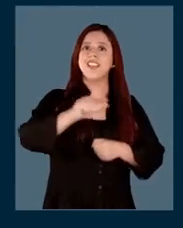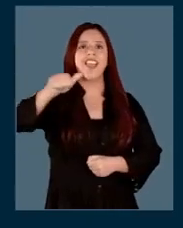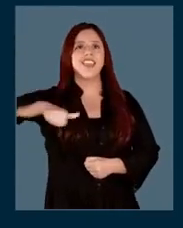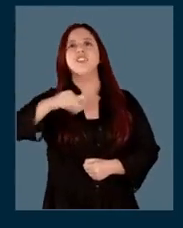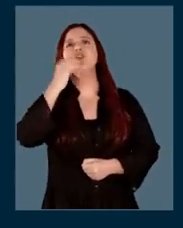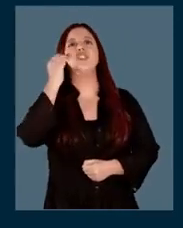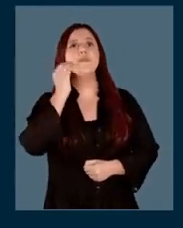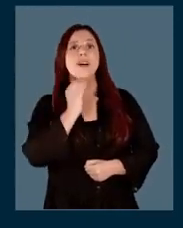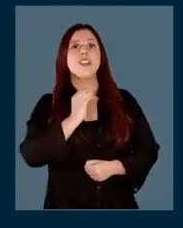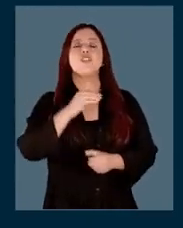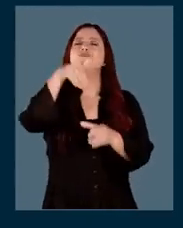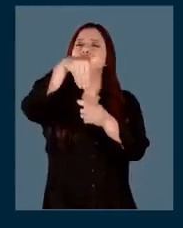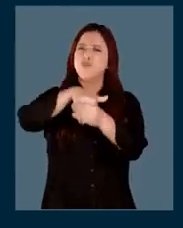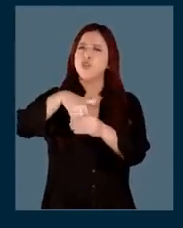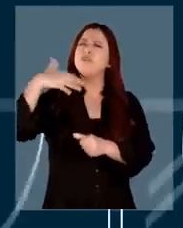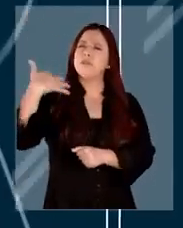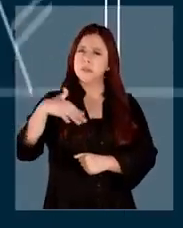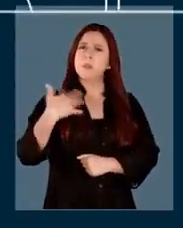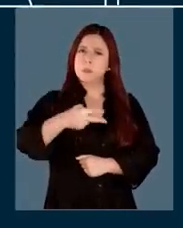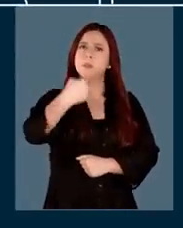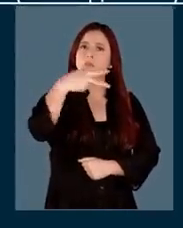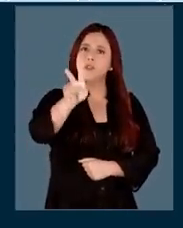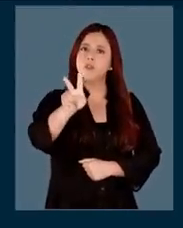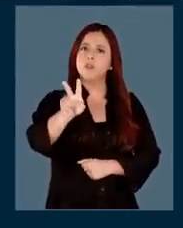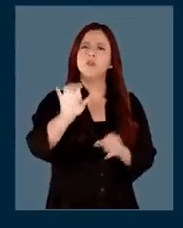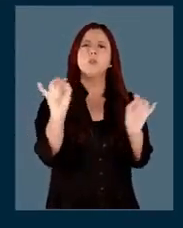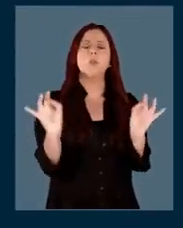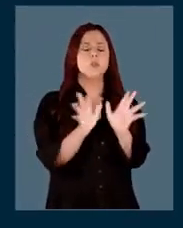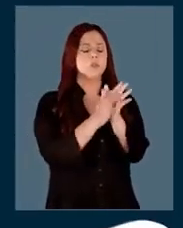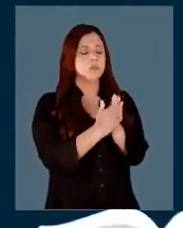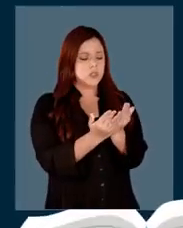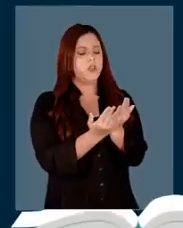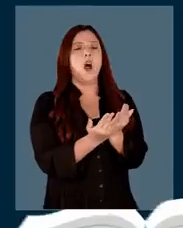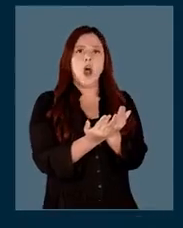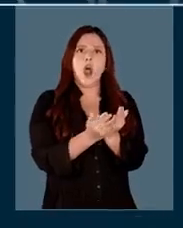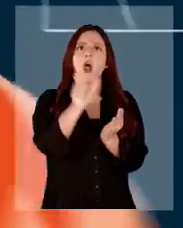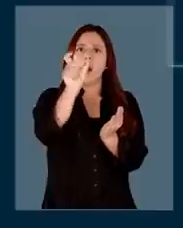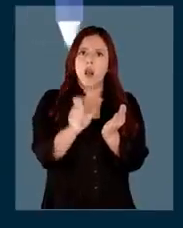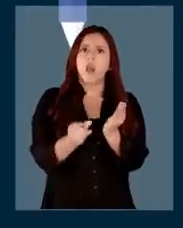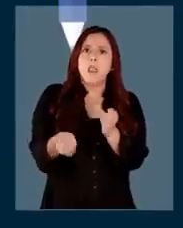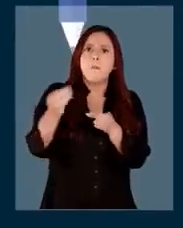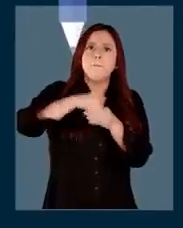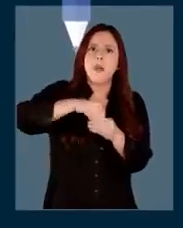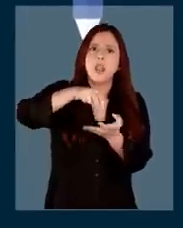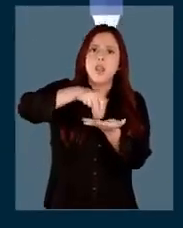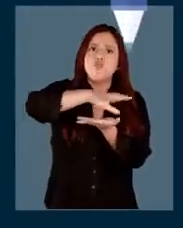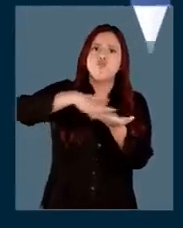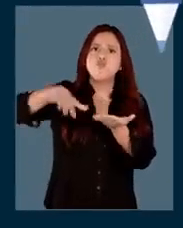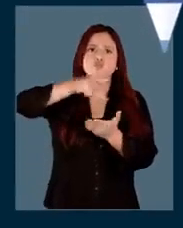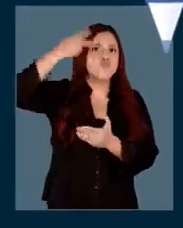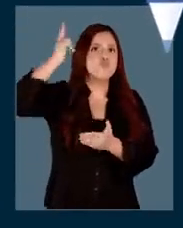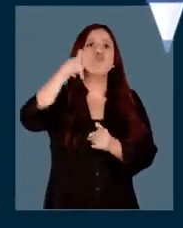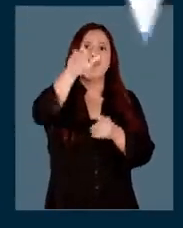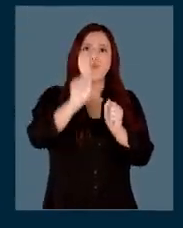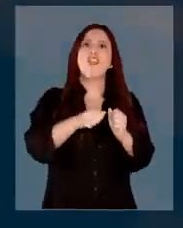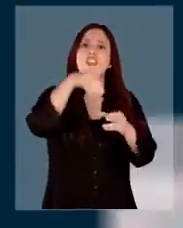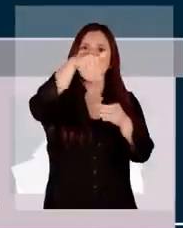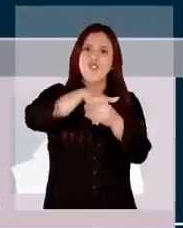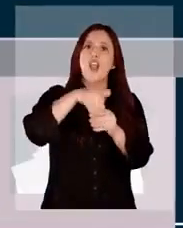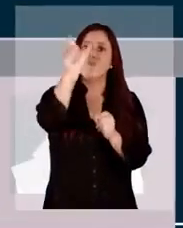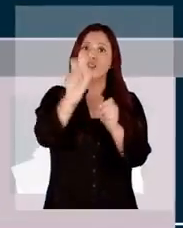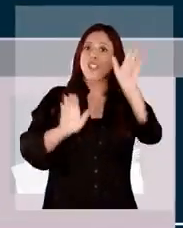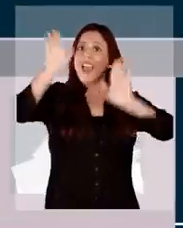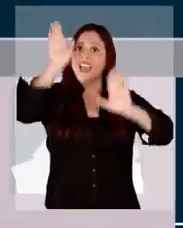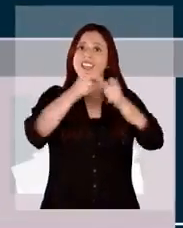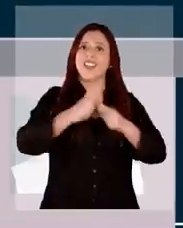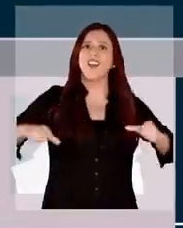Este 15 y 16 de mayo, tu voto es importante. Y si apareces registrado en el padrón de la mesa como perteneciente a un pueblo indígena, podrás votar